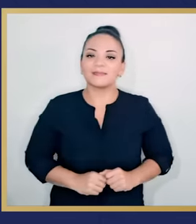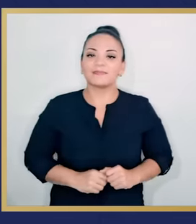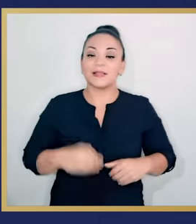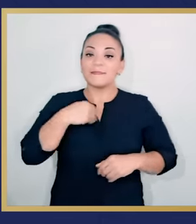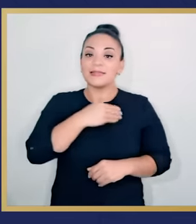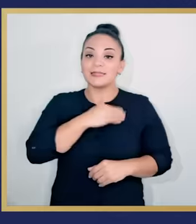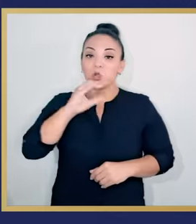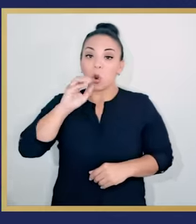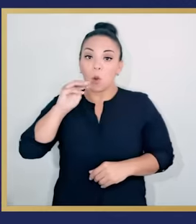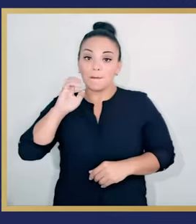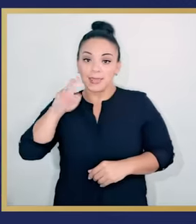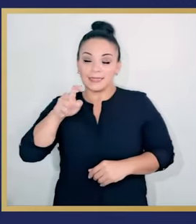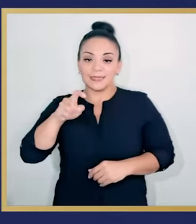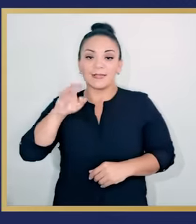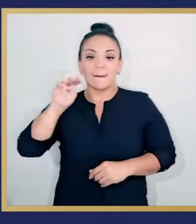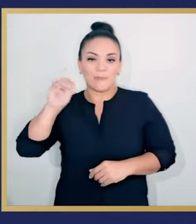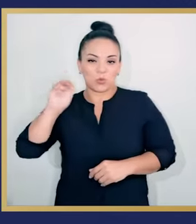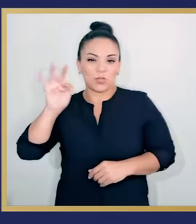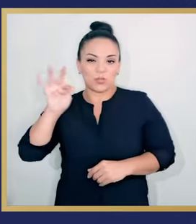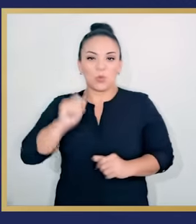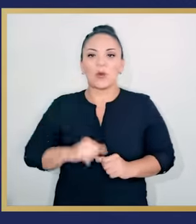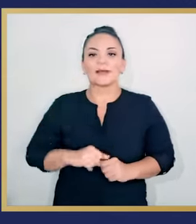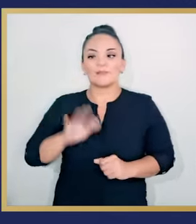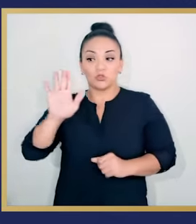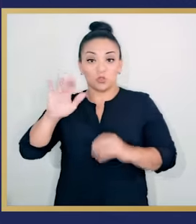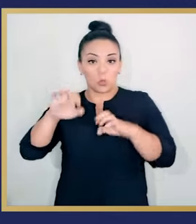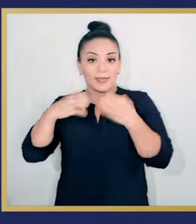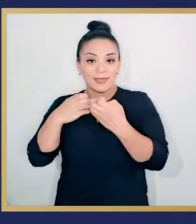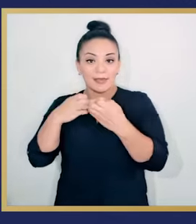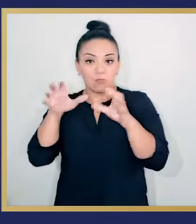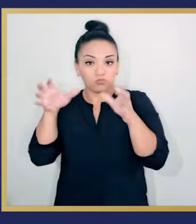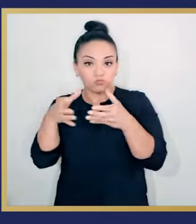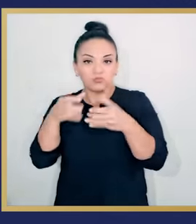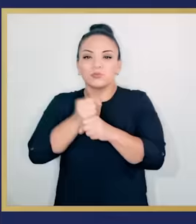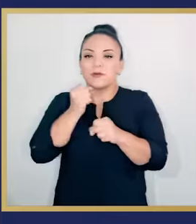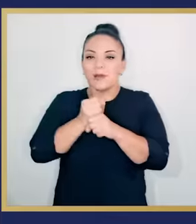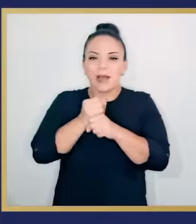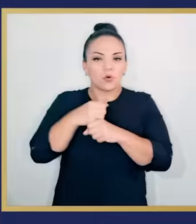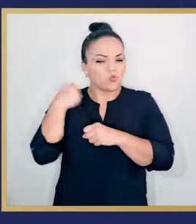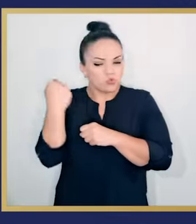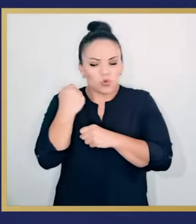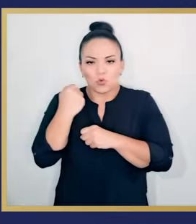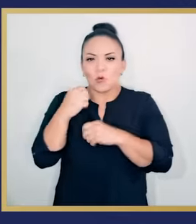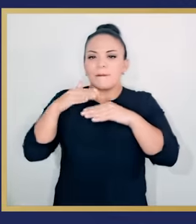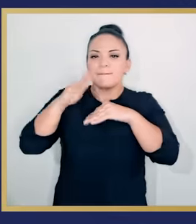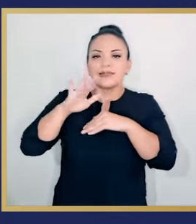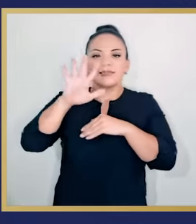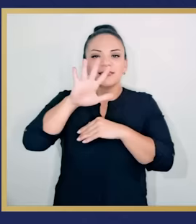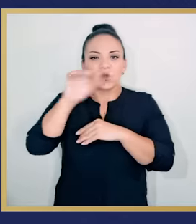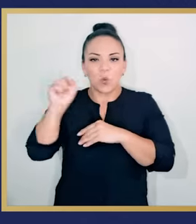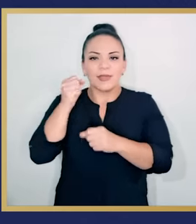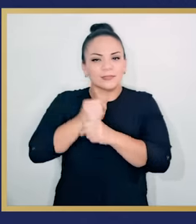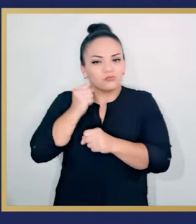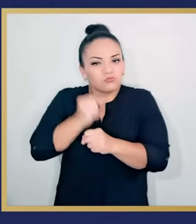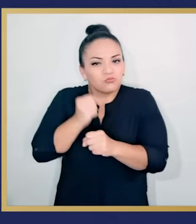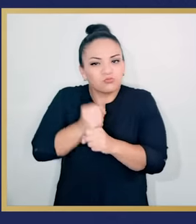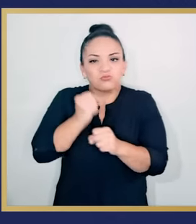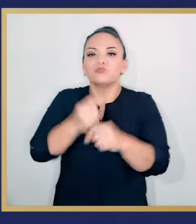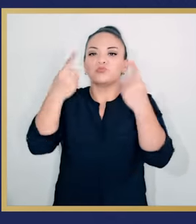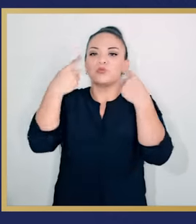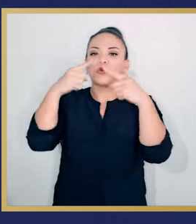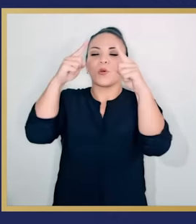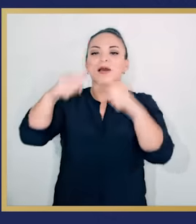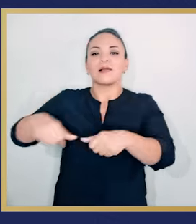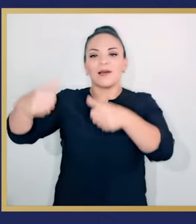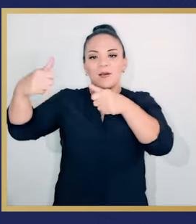a ese país. El ministro de Comercio Exterior, Manuel Tobar, y su equipo trabajaron fuertemente por más de